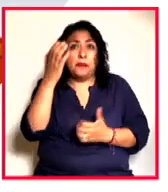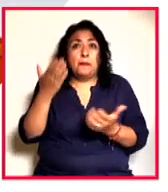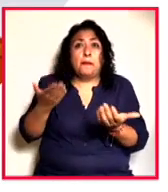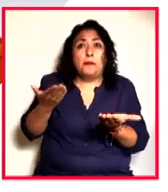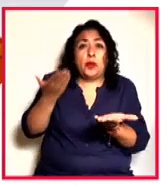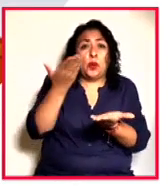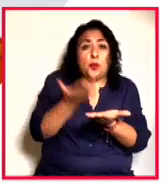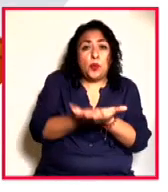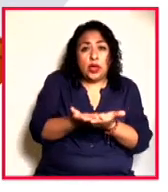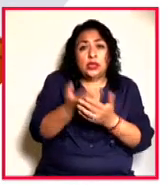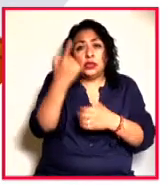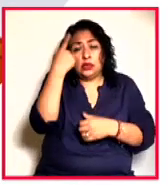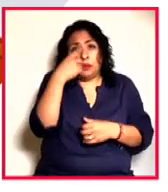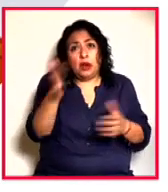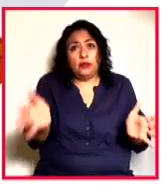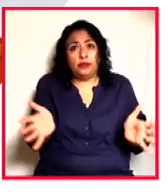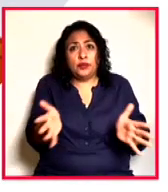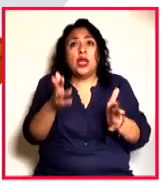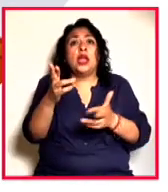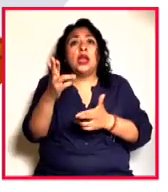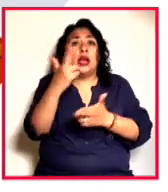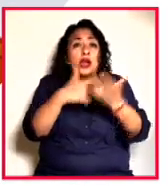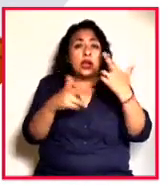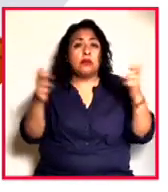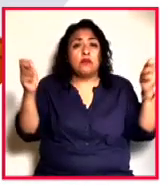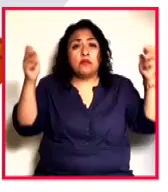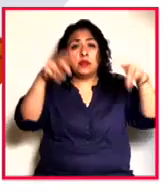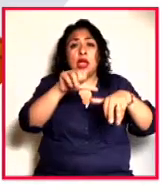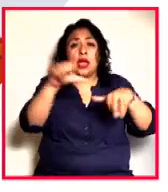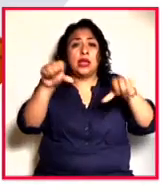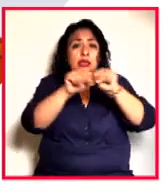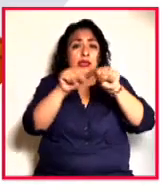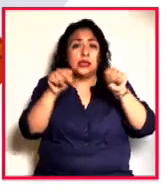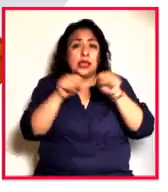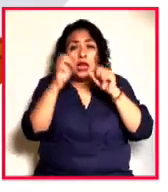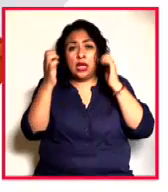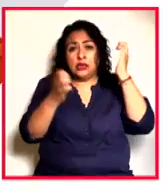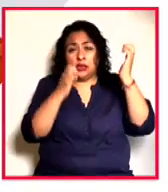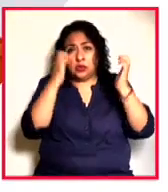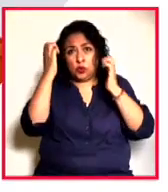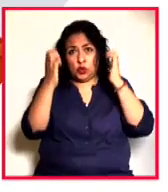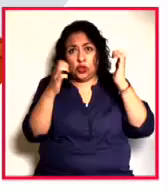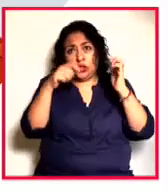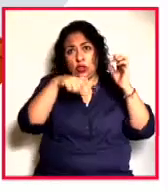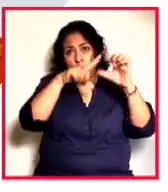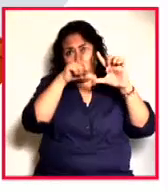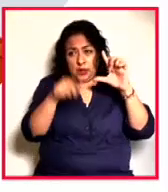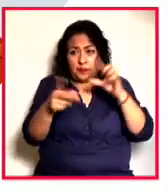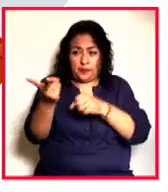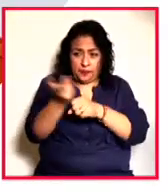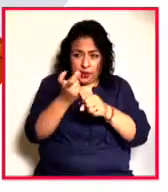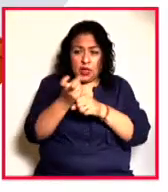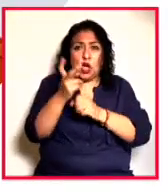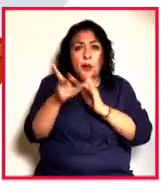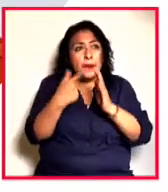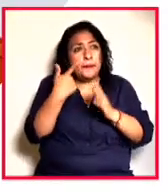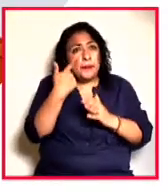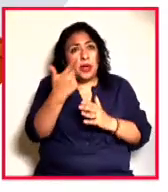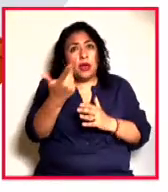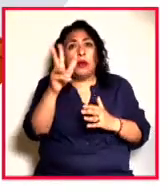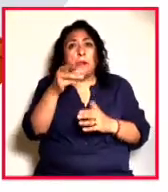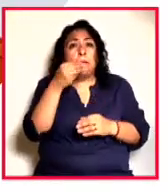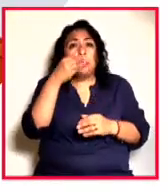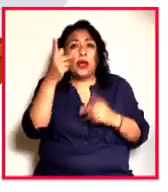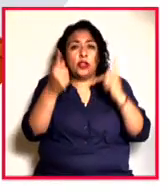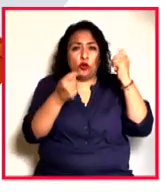académica para promover el regreso de las audiencias a las salas de exhibición en el país e invitarnos a reencontrar atractivos turísticos.